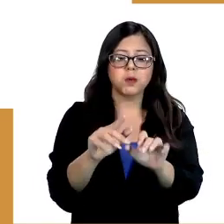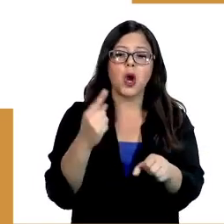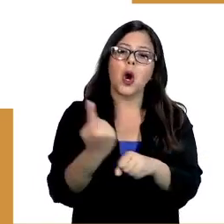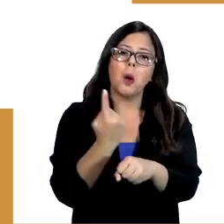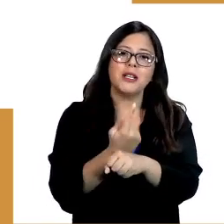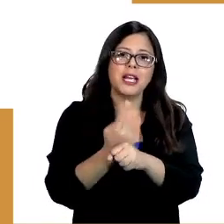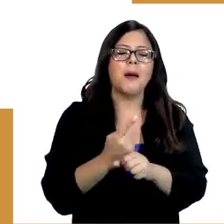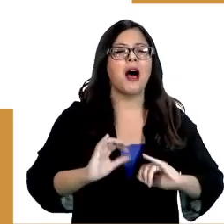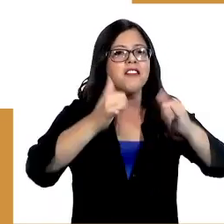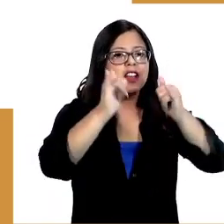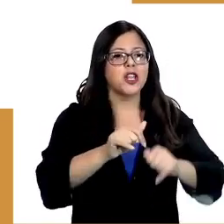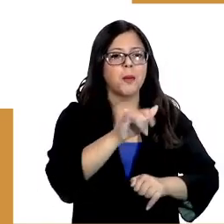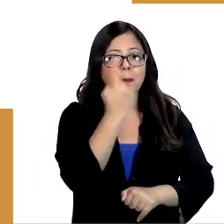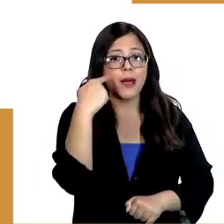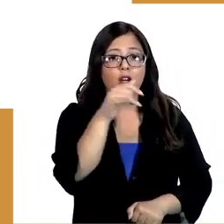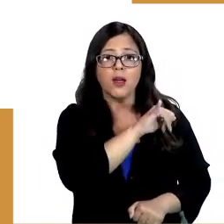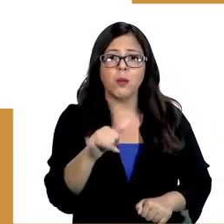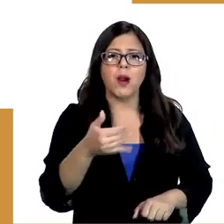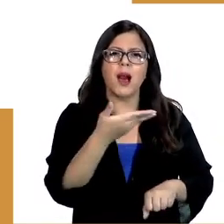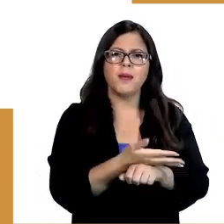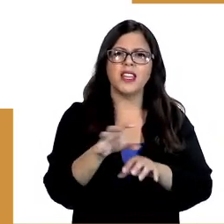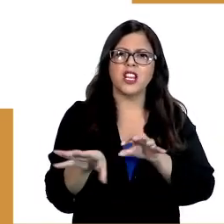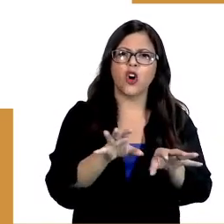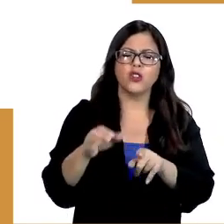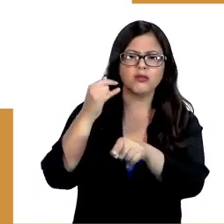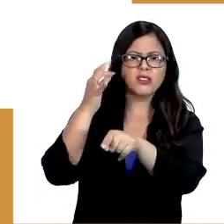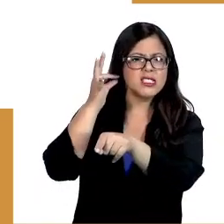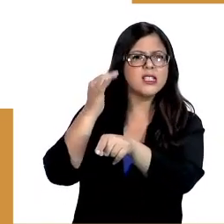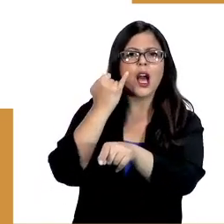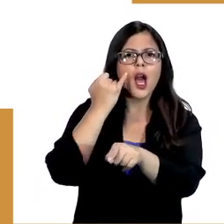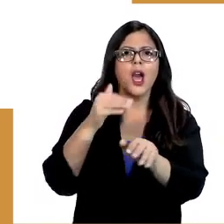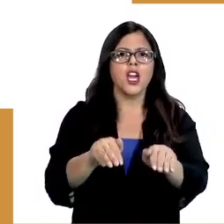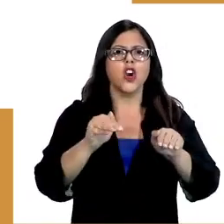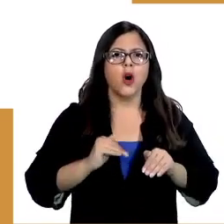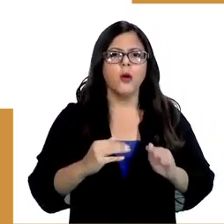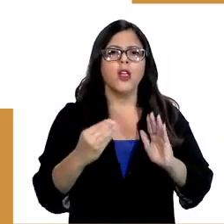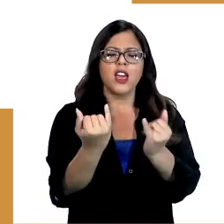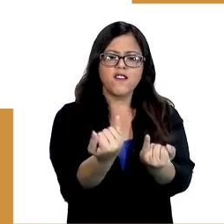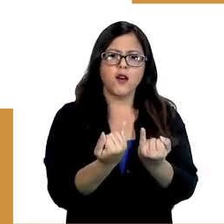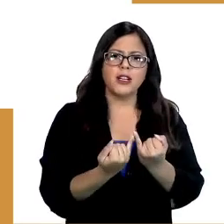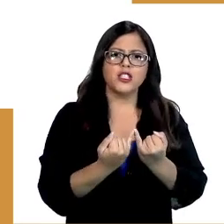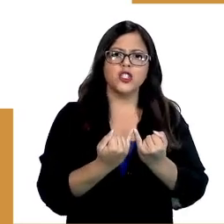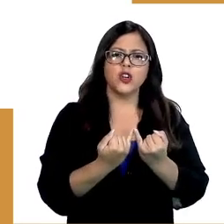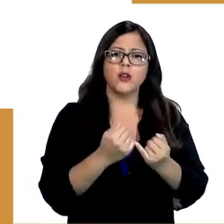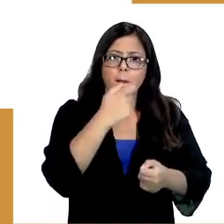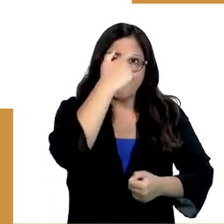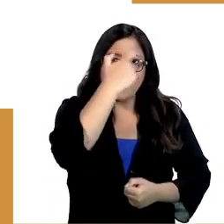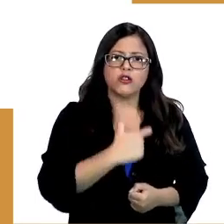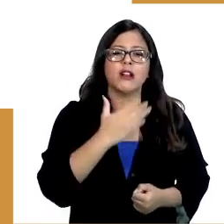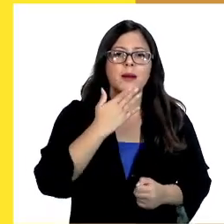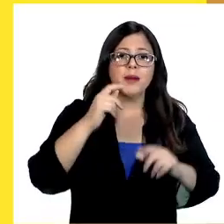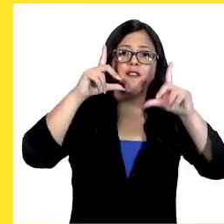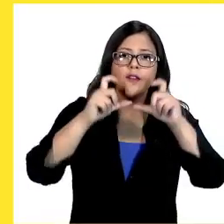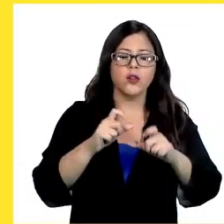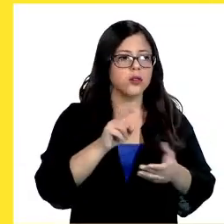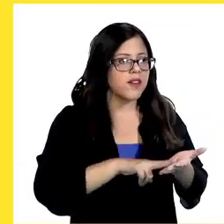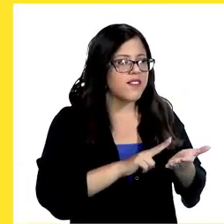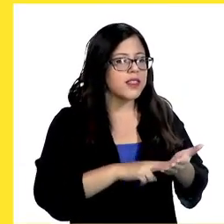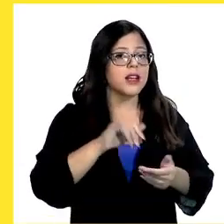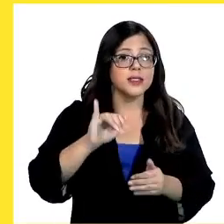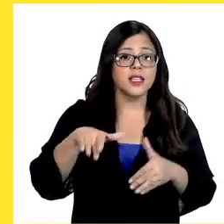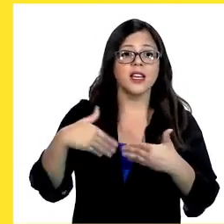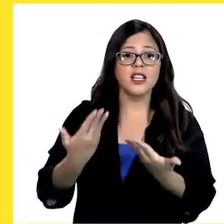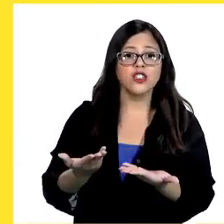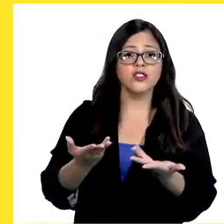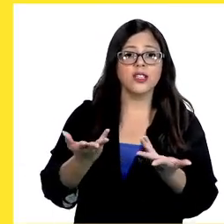el que chateaba. Al principio era entretenido, pero después le empezó a pedir cosas que le hacían sentir un poco incómoda, como datos personales y fotos. ¿En serio?